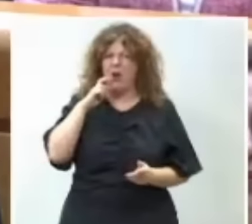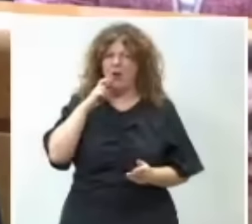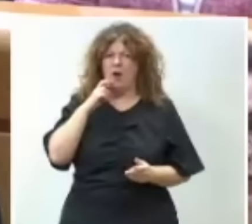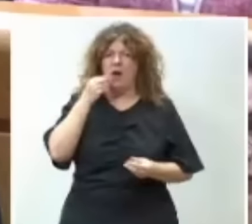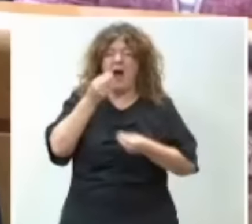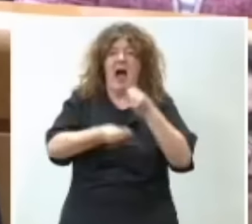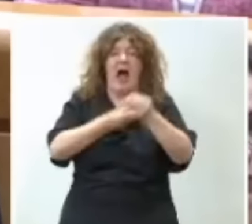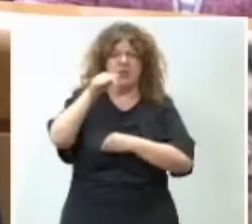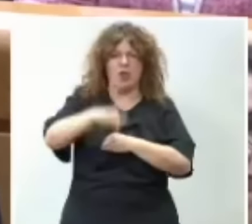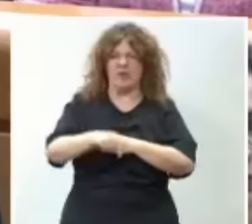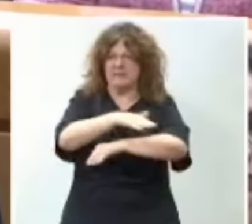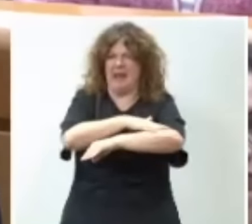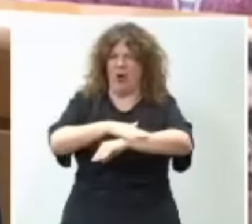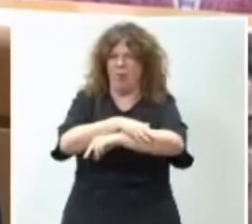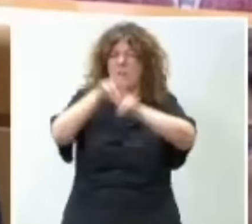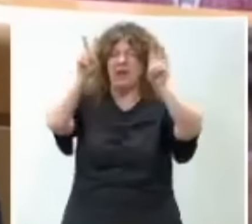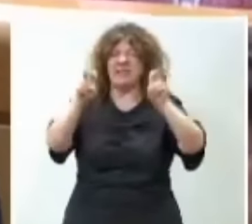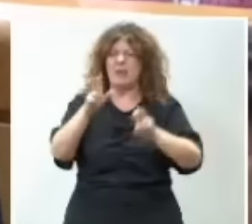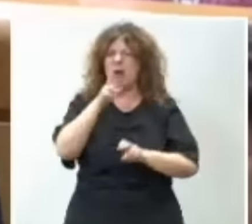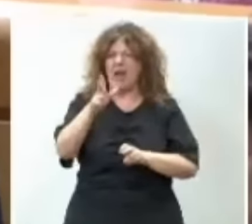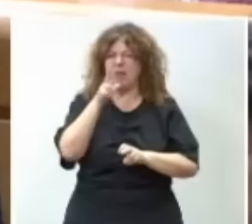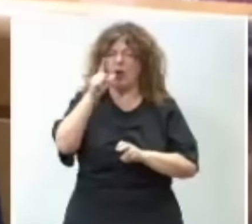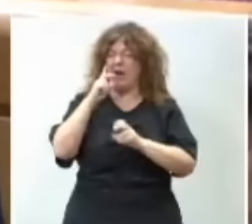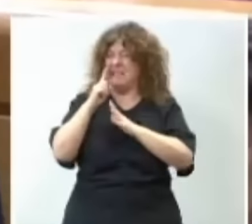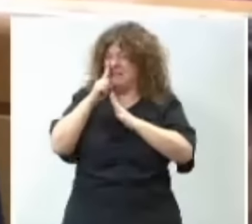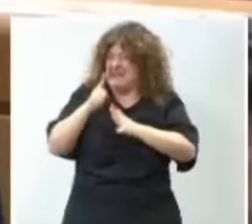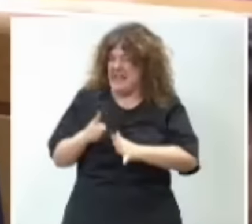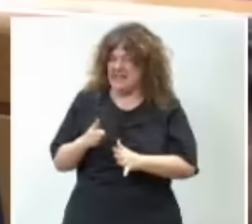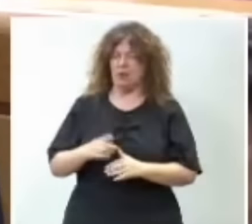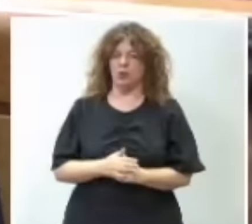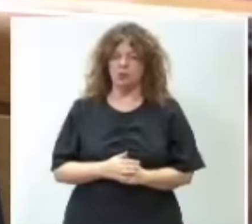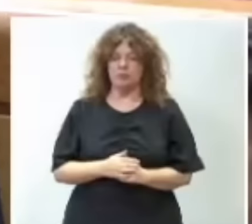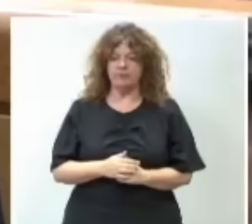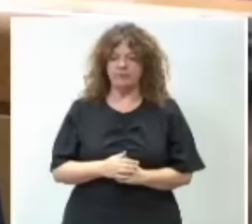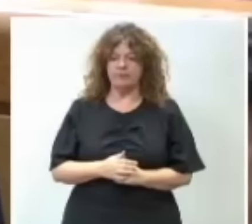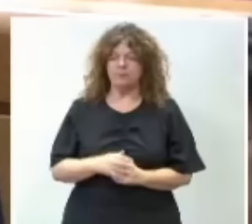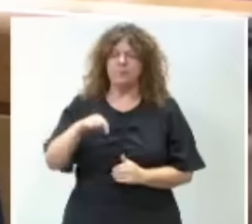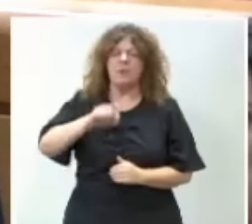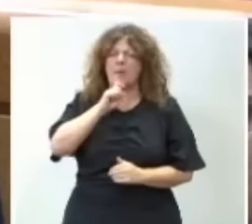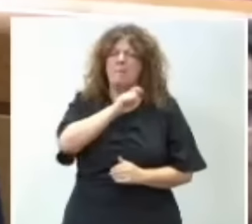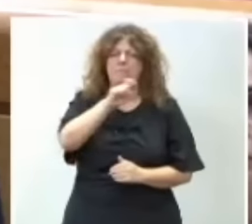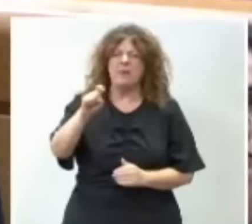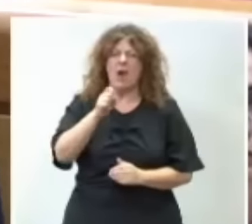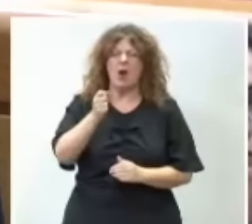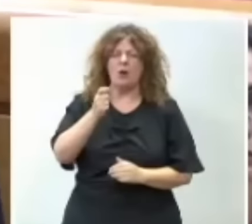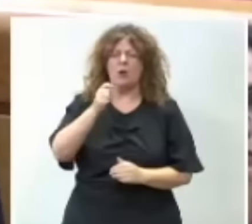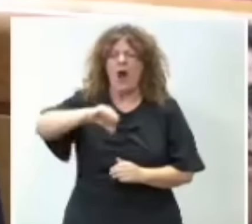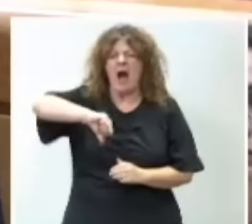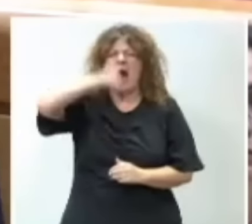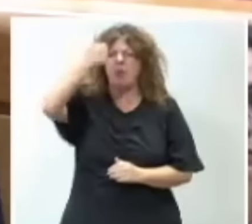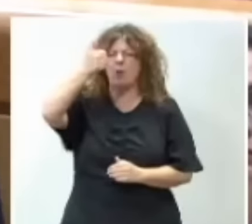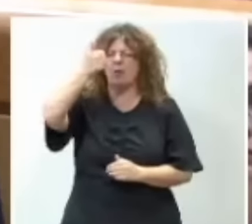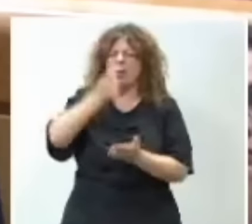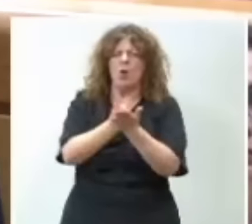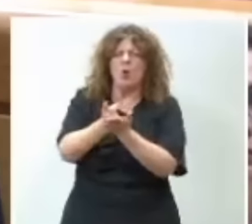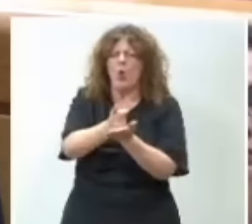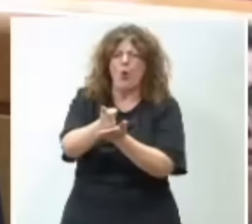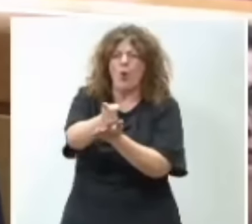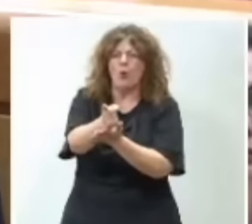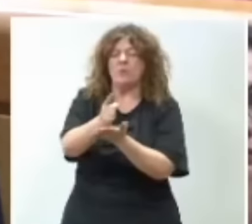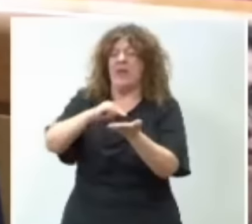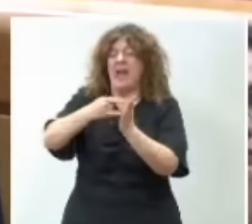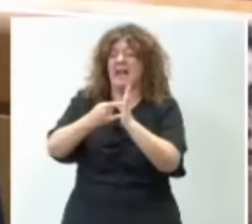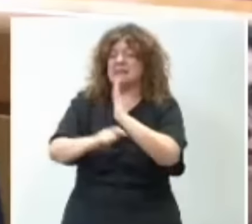acción de este Gobierno en materia de hidrógeno en los últimos seis años. Hemos sido pioneros en la aprobación de la hoja de ruta en la estrategia del